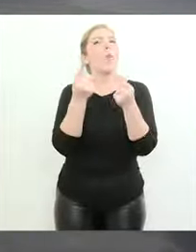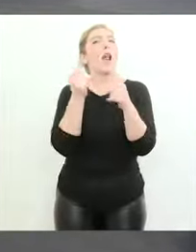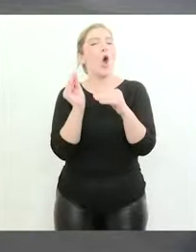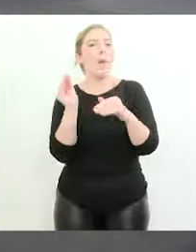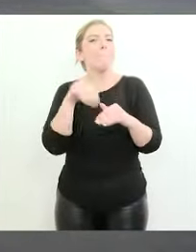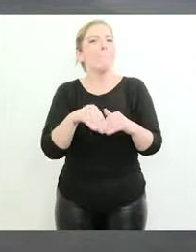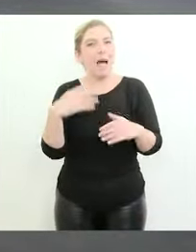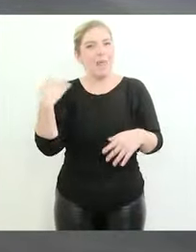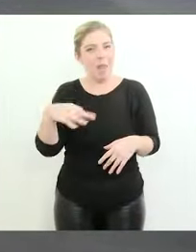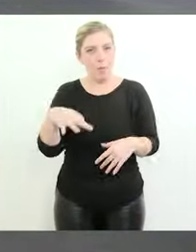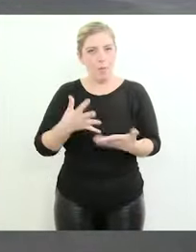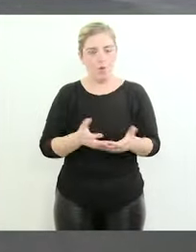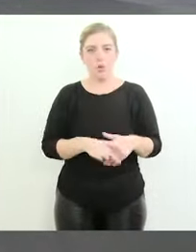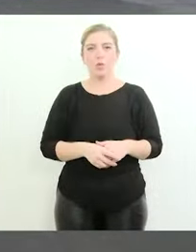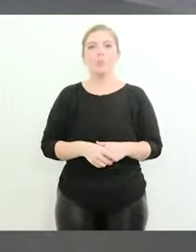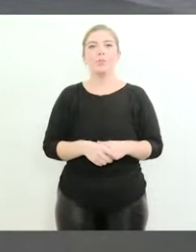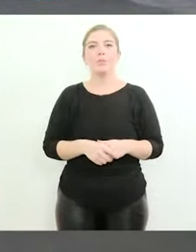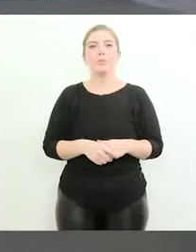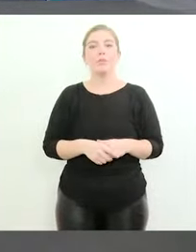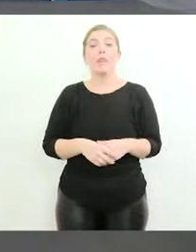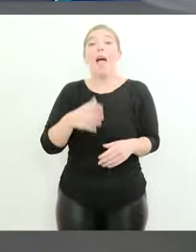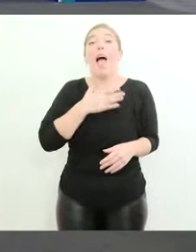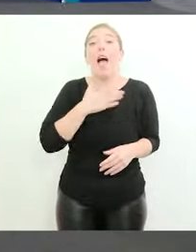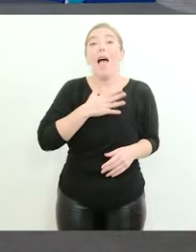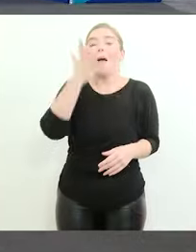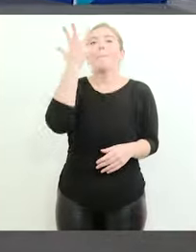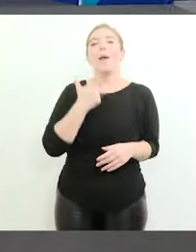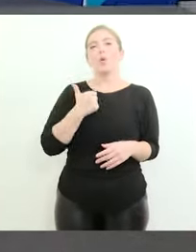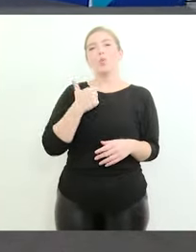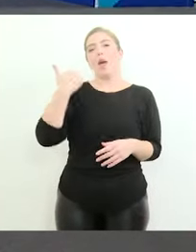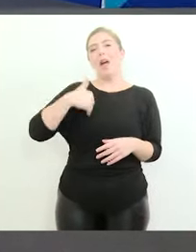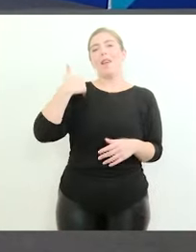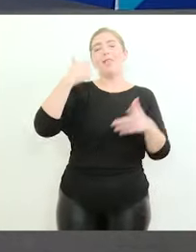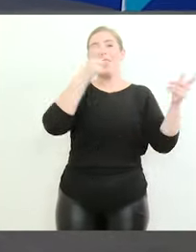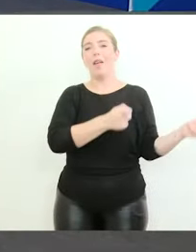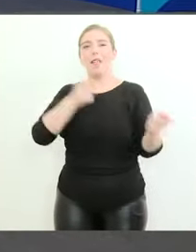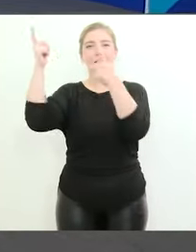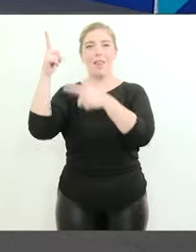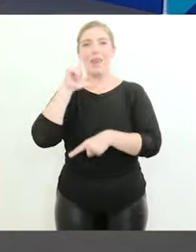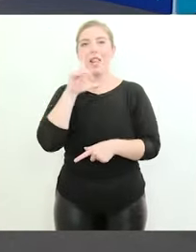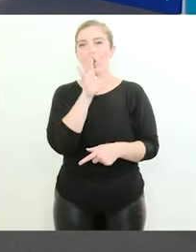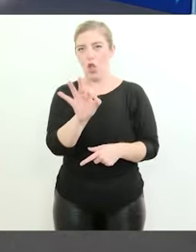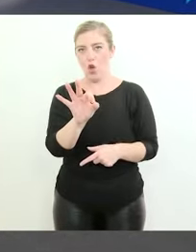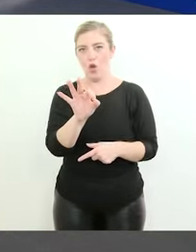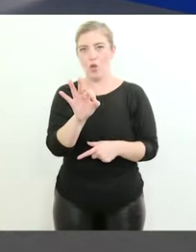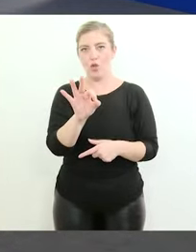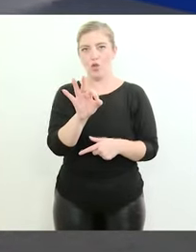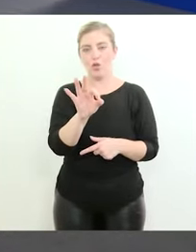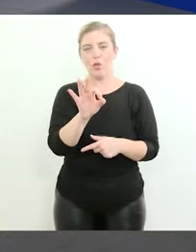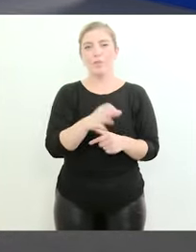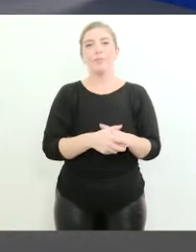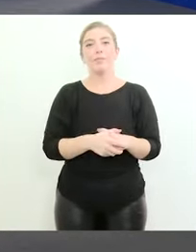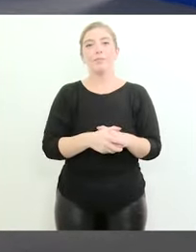agregado o sea a mí me gusta que Argentina exporte litio mucho más